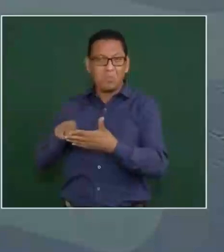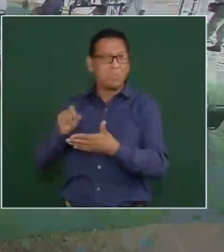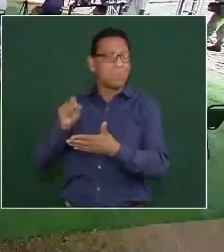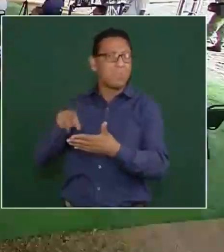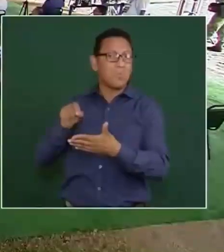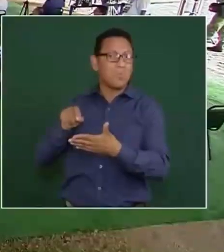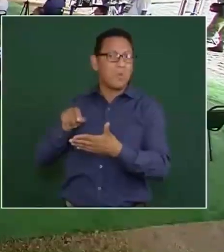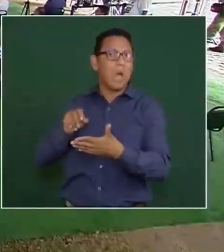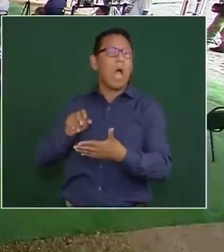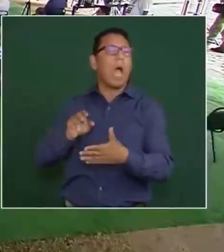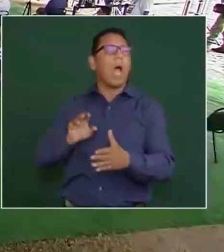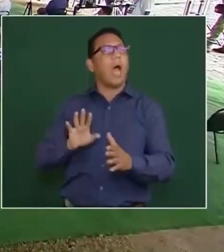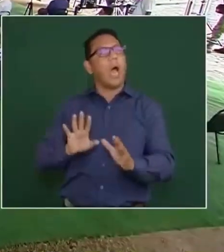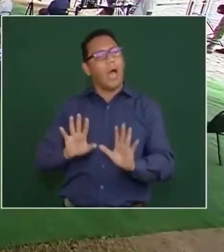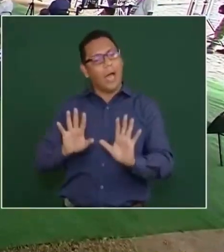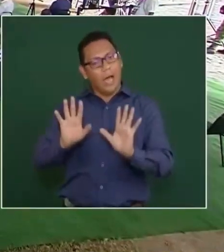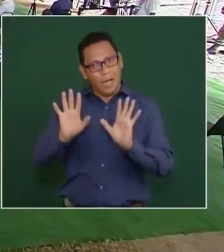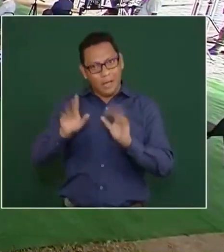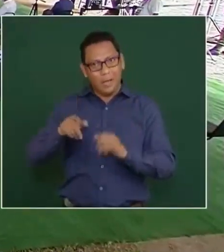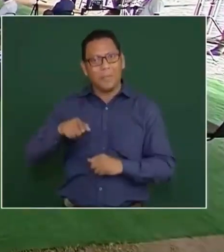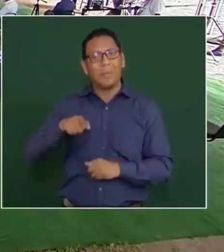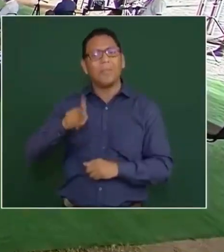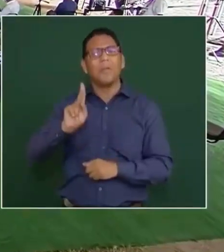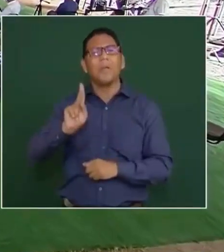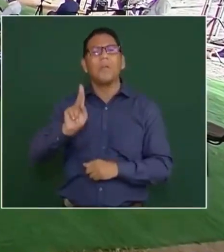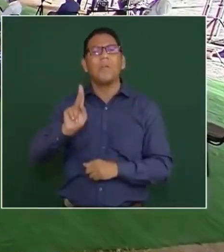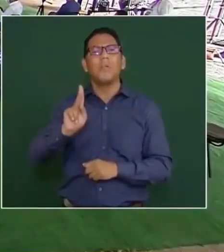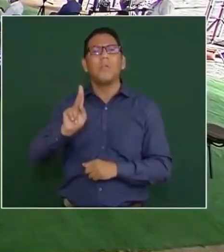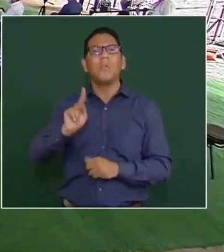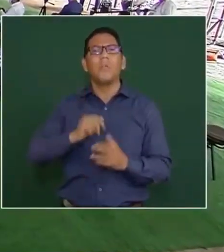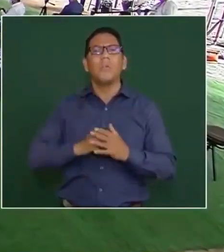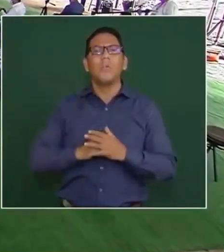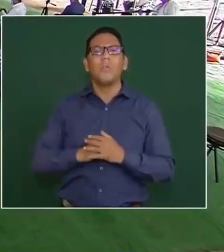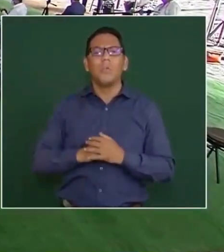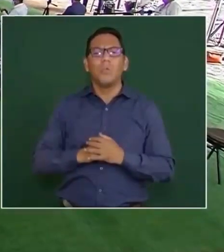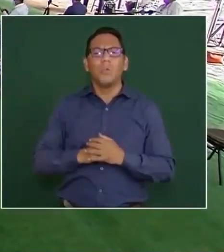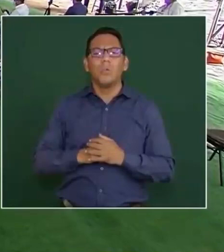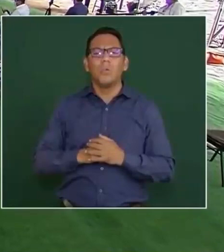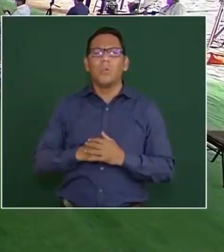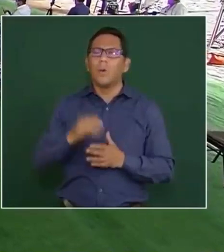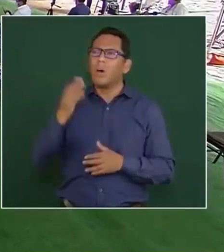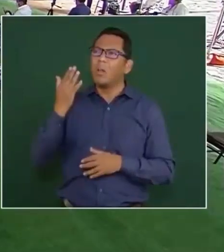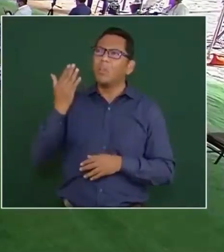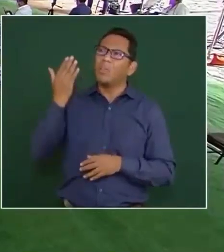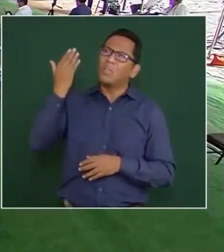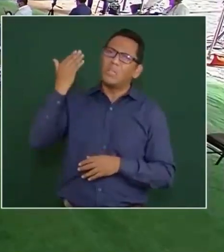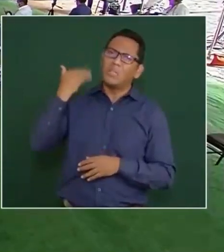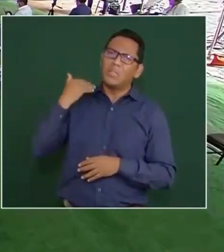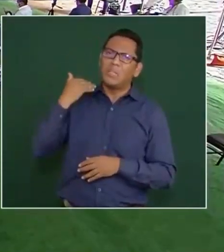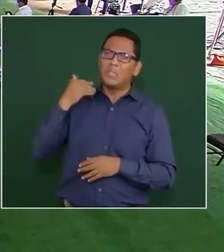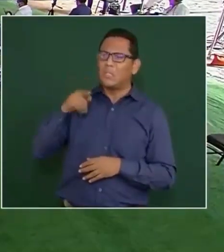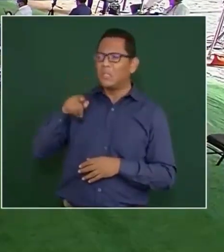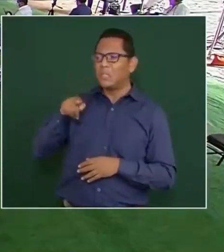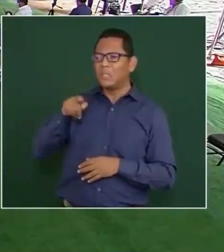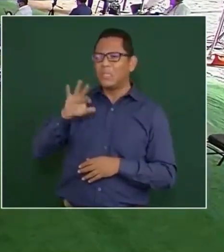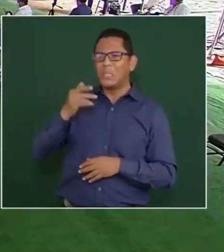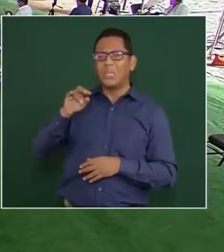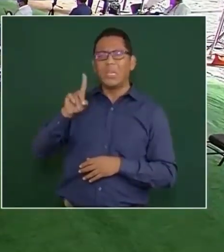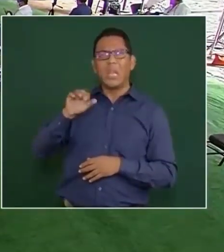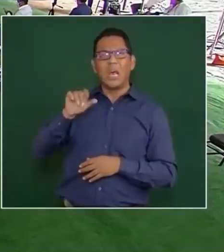Ah, pero cuánto es que se le daba a Sheridan y